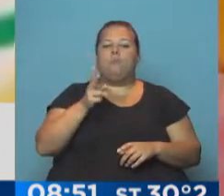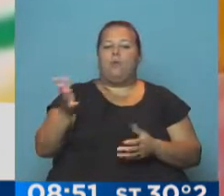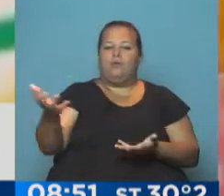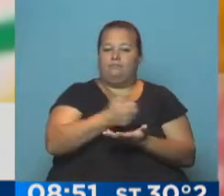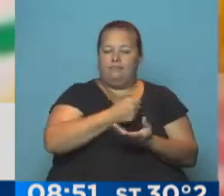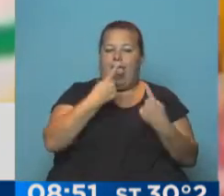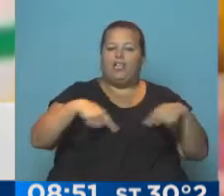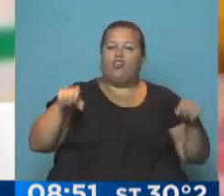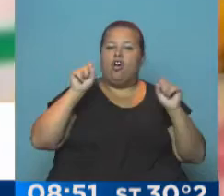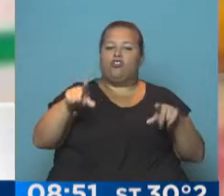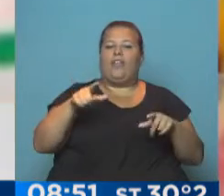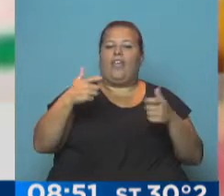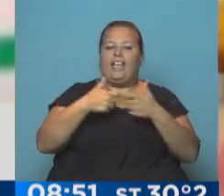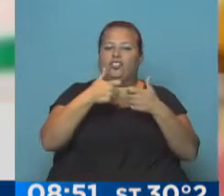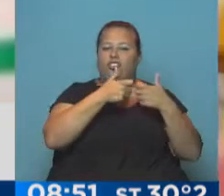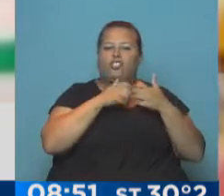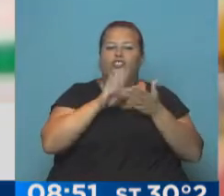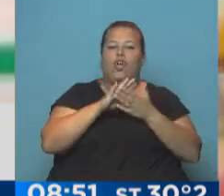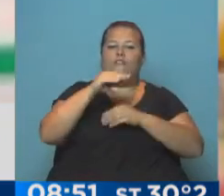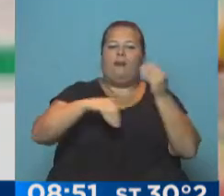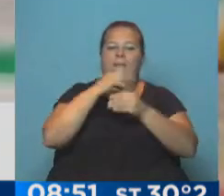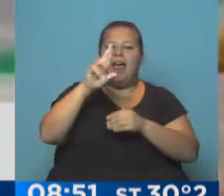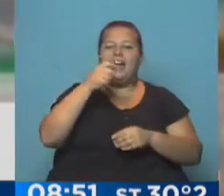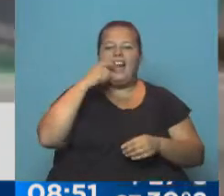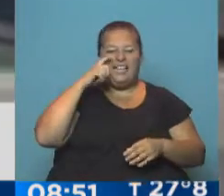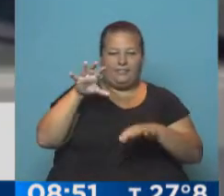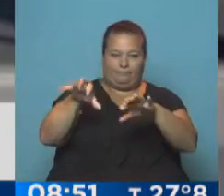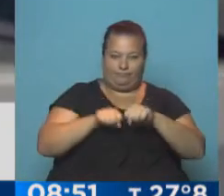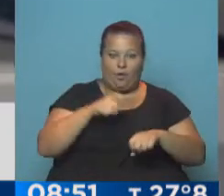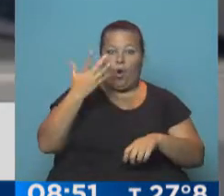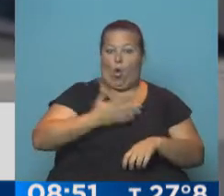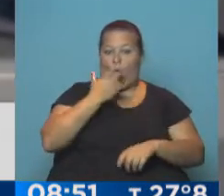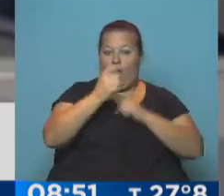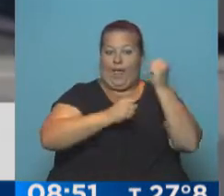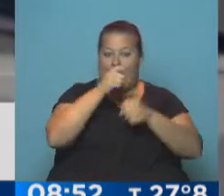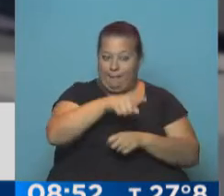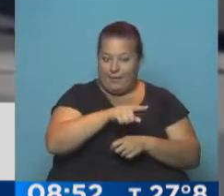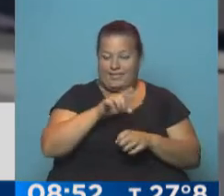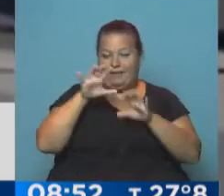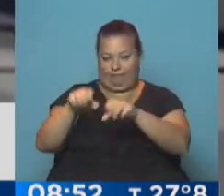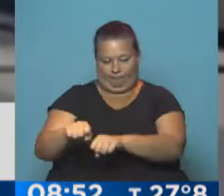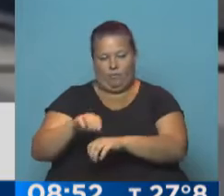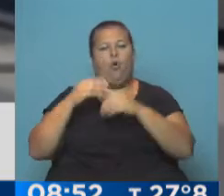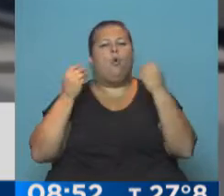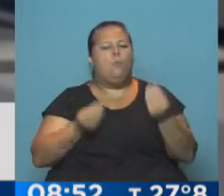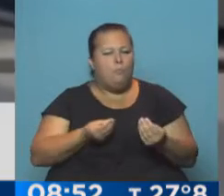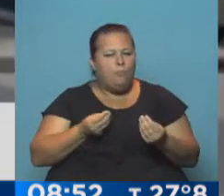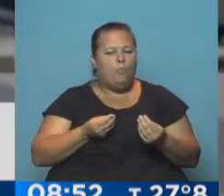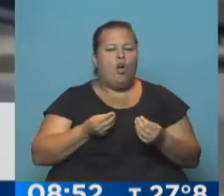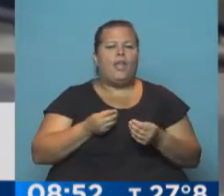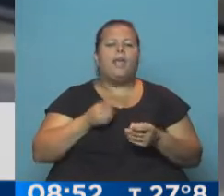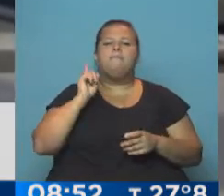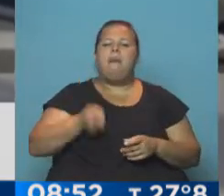de los bienes de todas las sociedades relacionadas con la familia RACIC, que es la dueña de la empresa Avícola. ¿Por qué esta resolución?